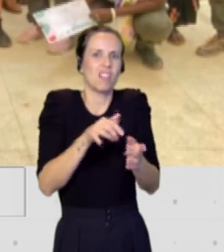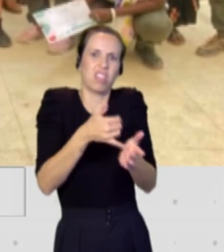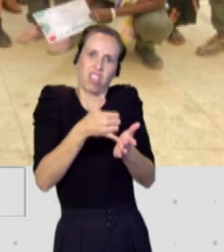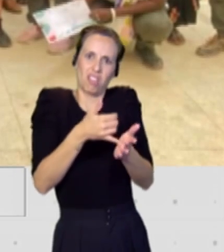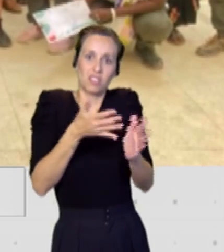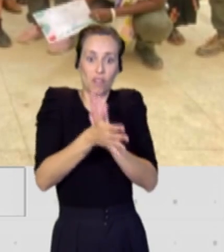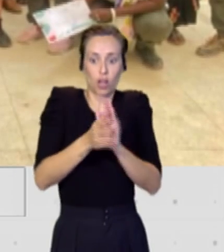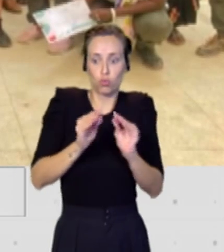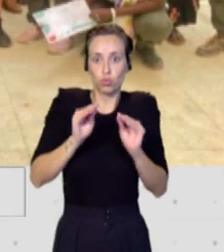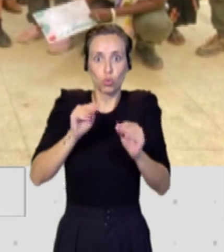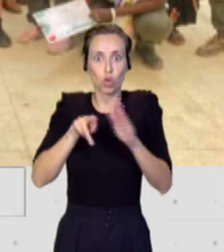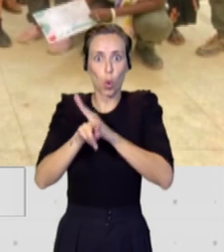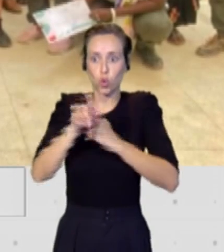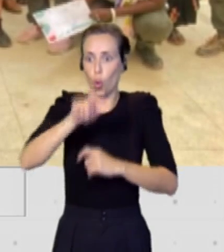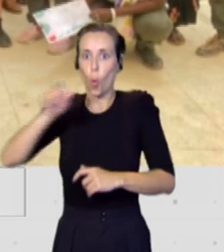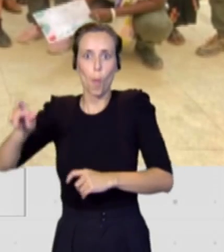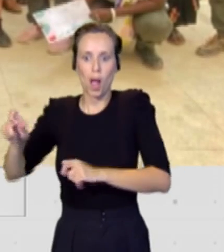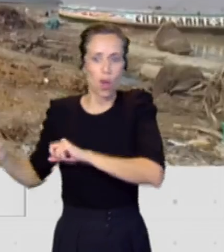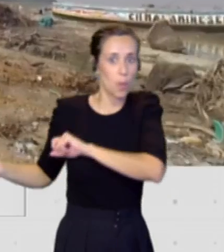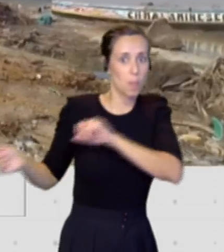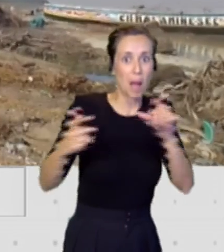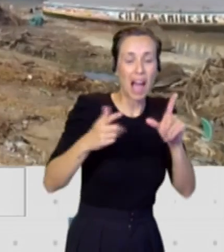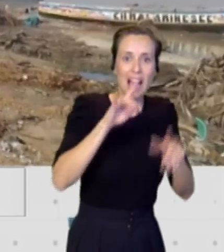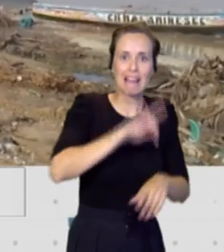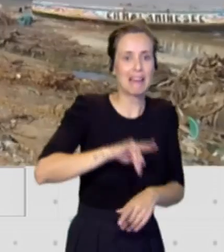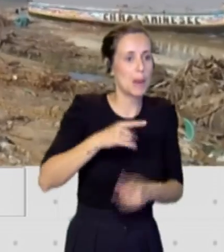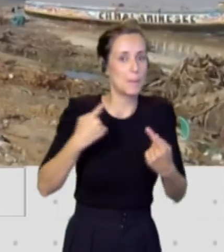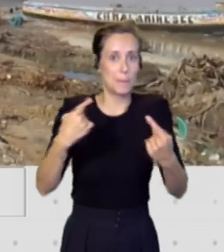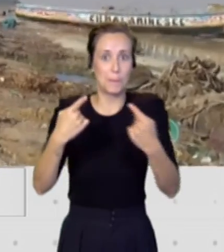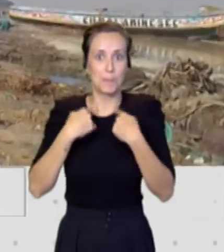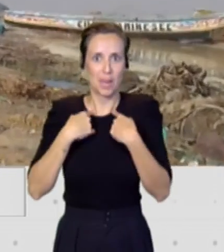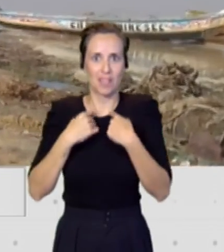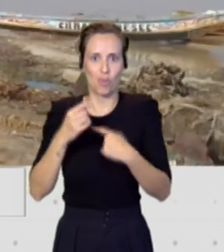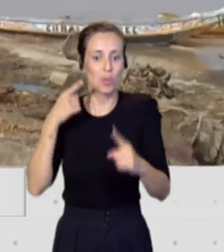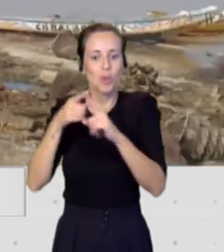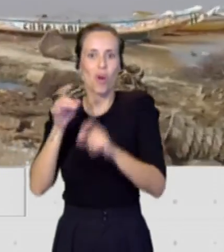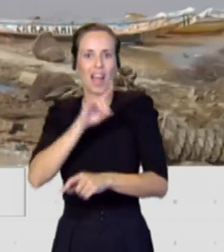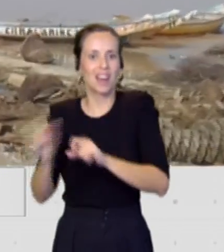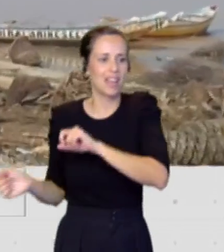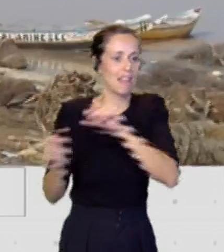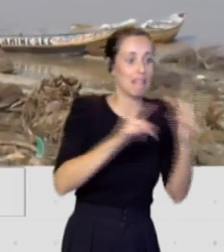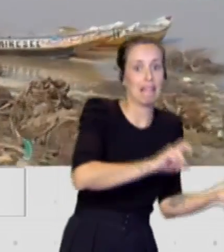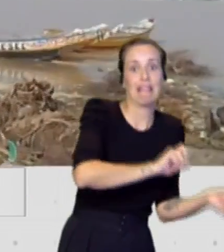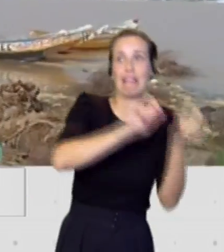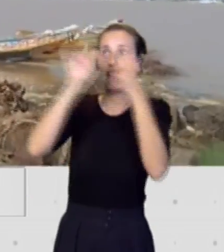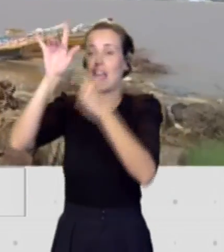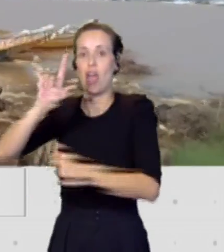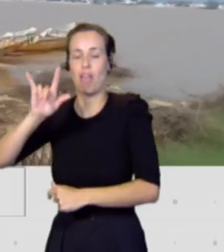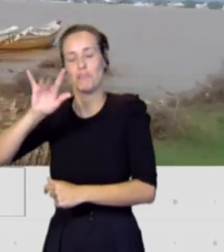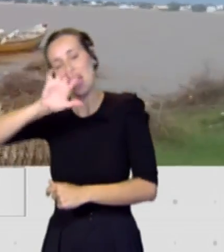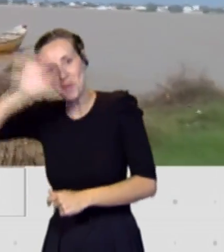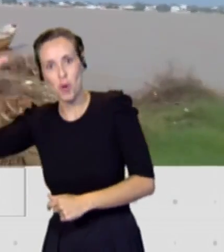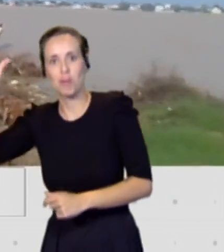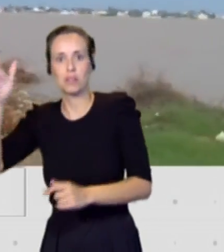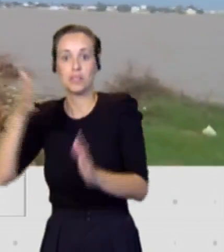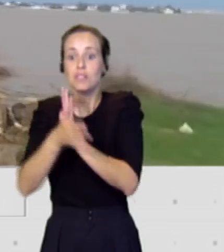de recursos humanos el que personas se vengan a Canarias de paso hacia Europa, por lo tanto, lo mejor que creo que yo puedo hacer al gobierno de Canarias, y